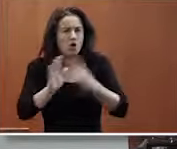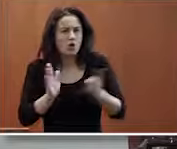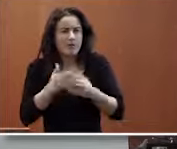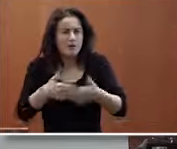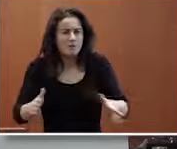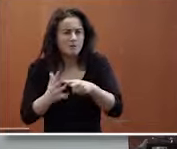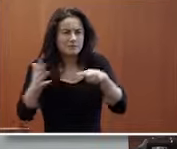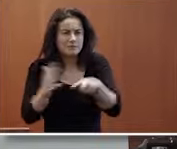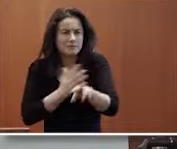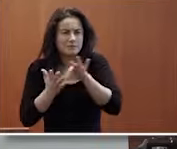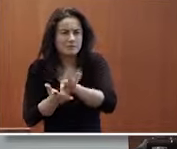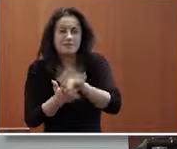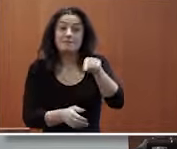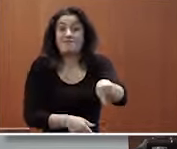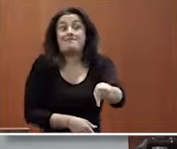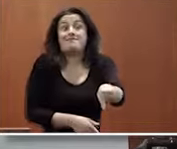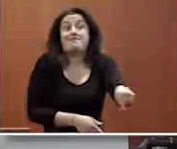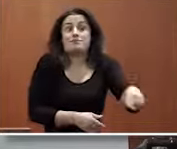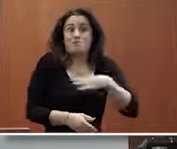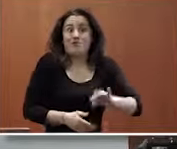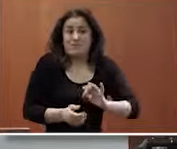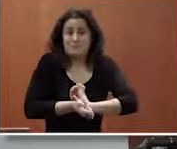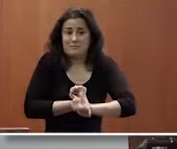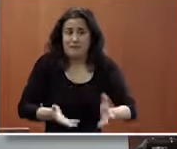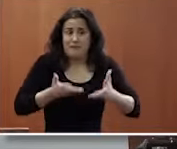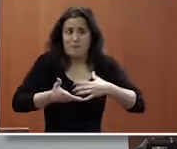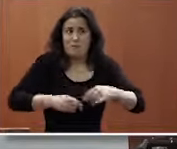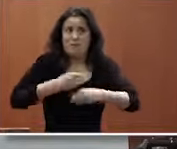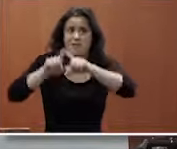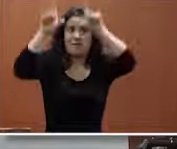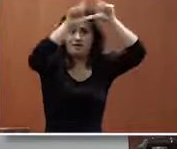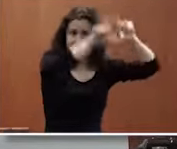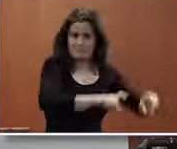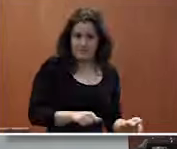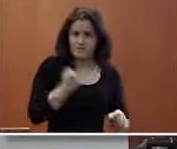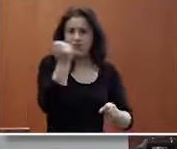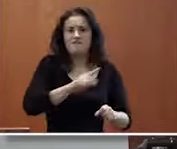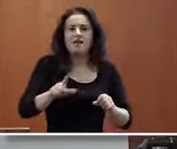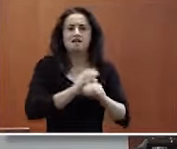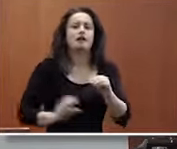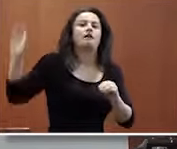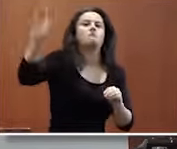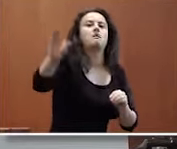colectivo y que ese servicio puede estar importante se puede prestar de una manera pues a veces sin ese tráfico de dinero